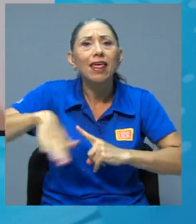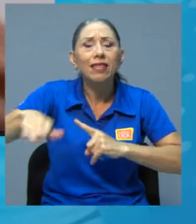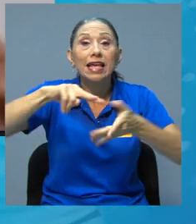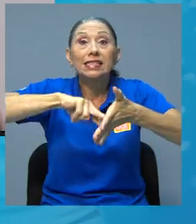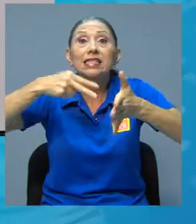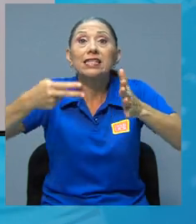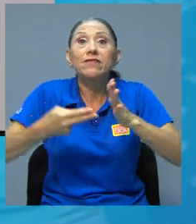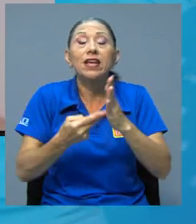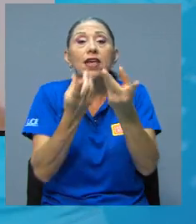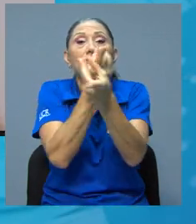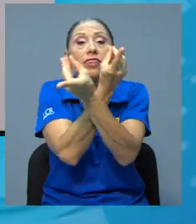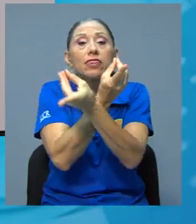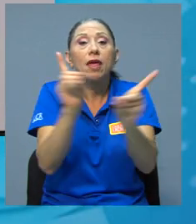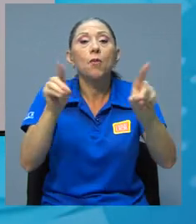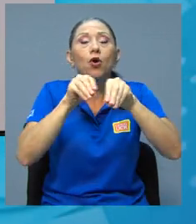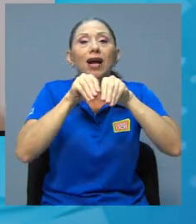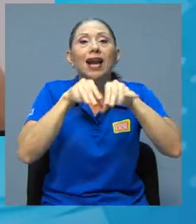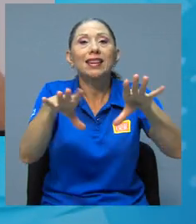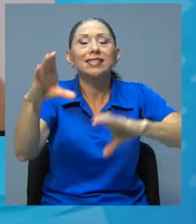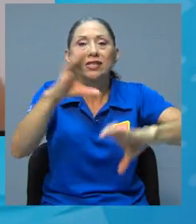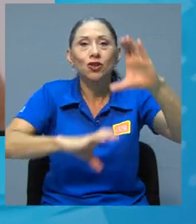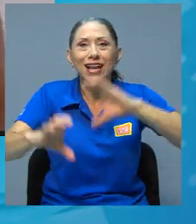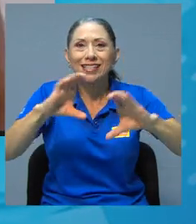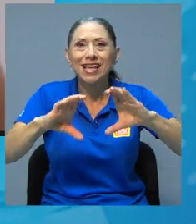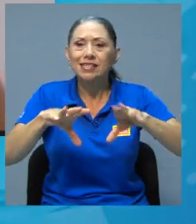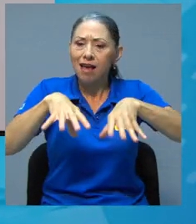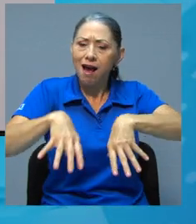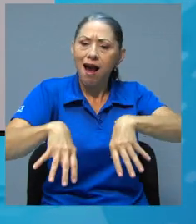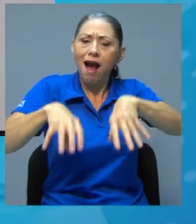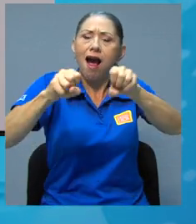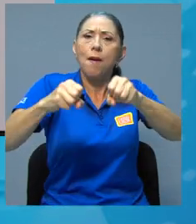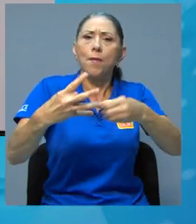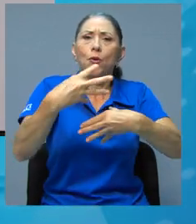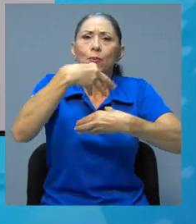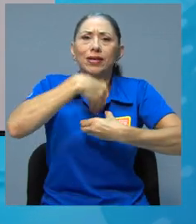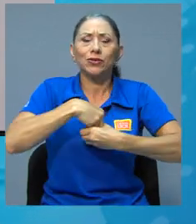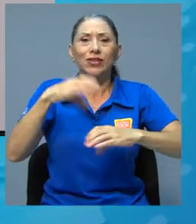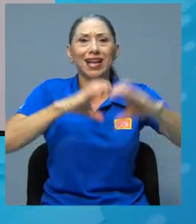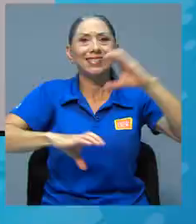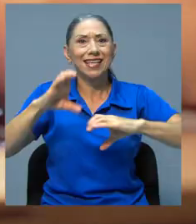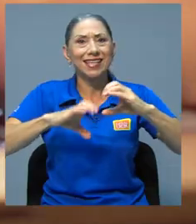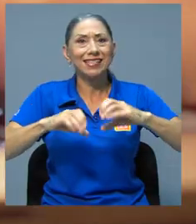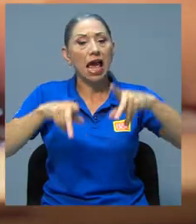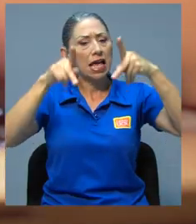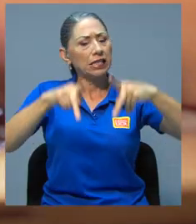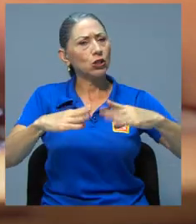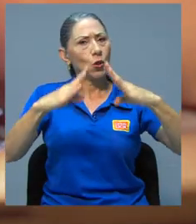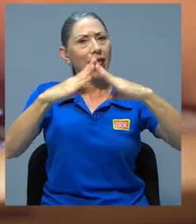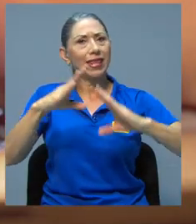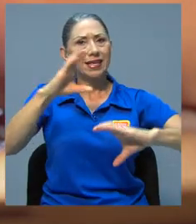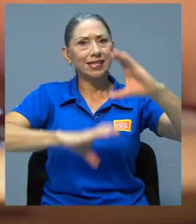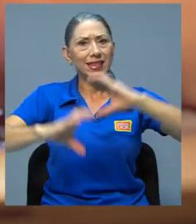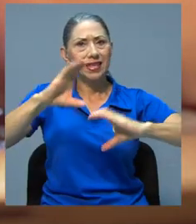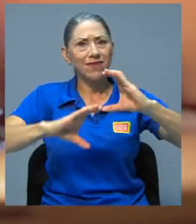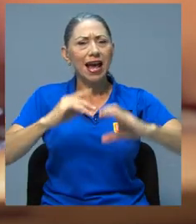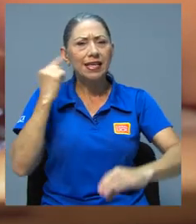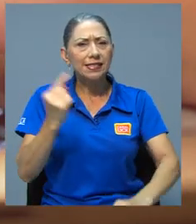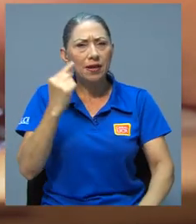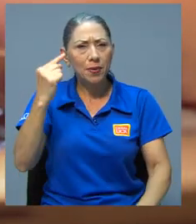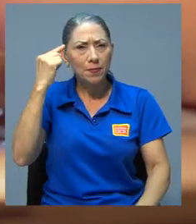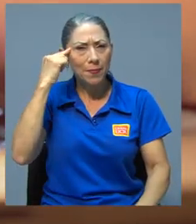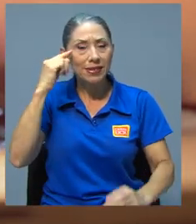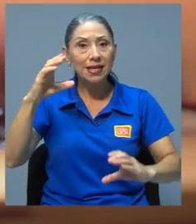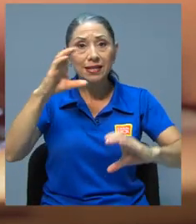democratización, de apropiación de la ciencia, de ciudadanía científica y siempre pensar la